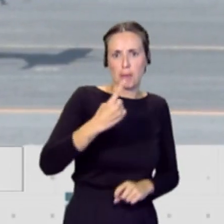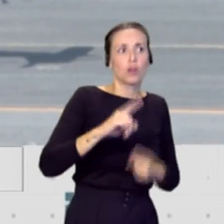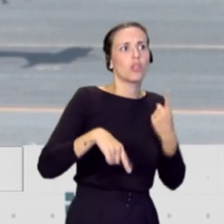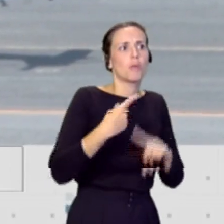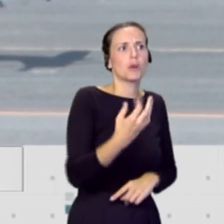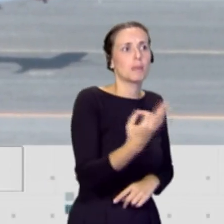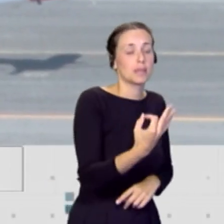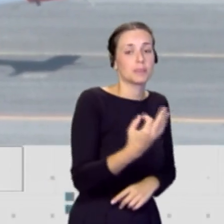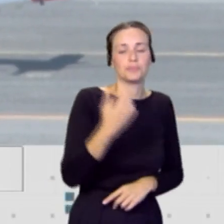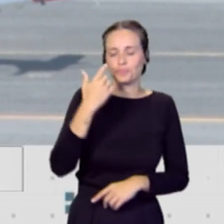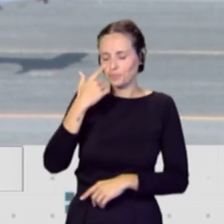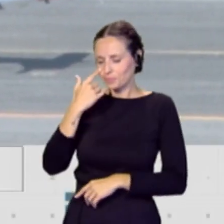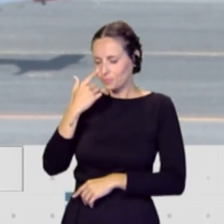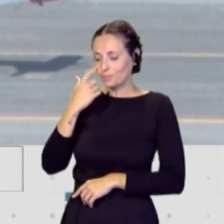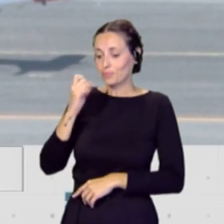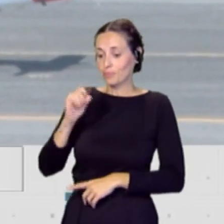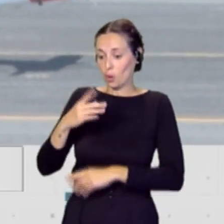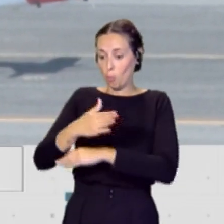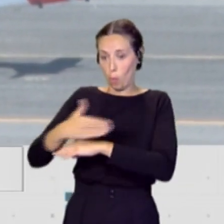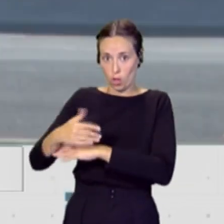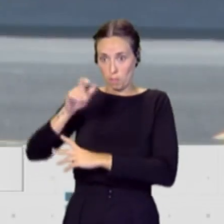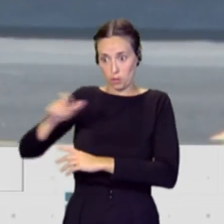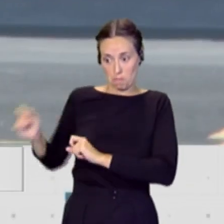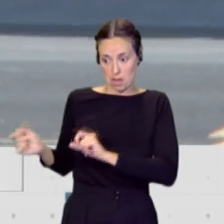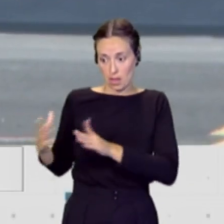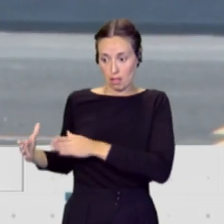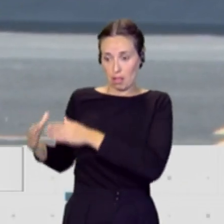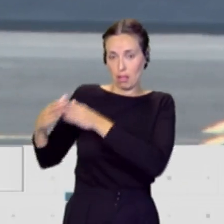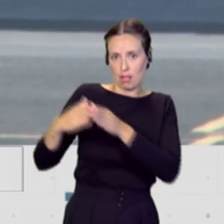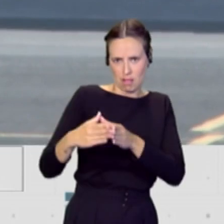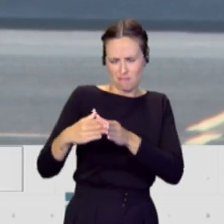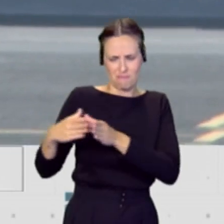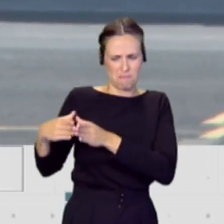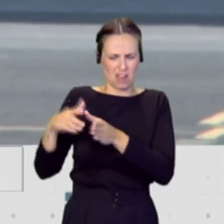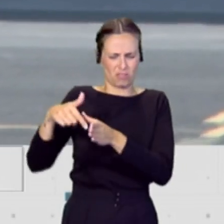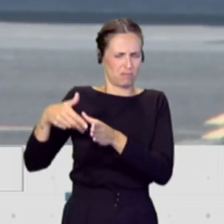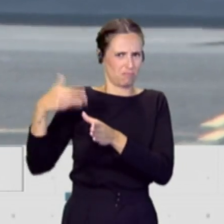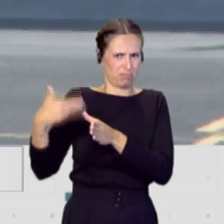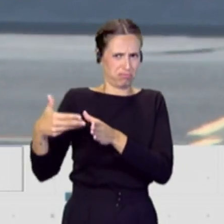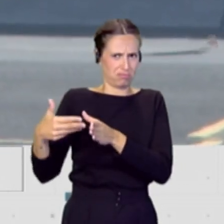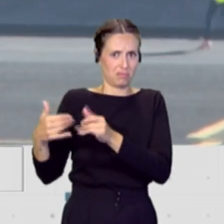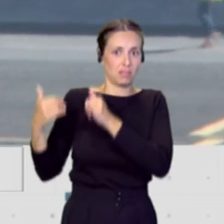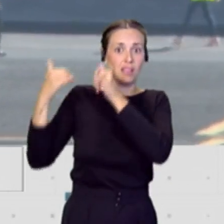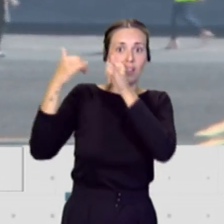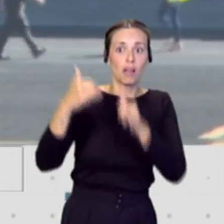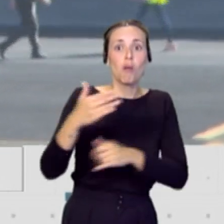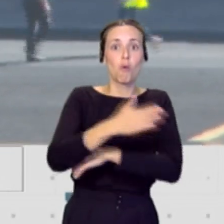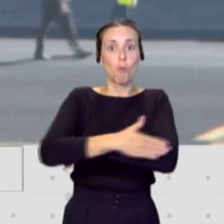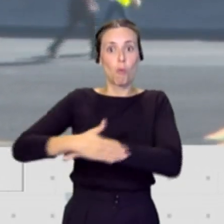En el muelle, una vez que llegan los migrantes en esas pateras inhumanas a un puerto,